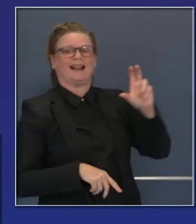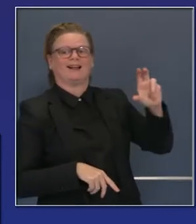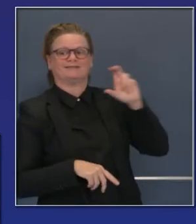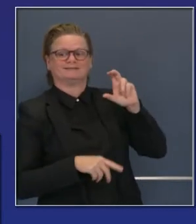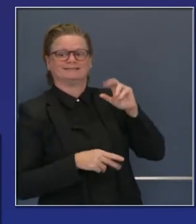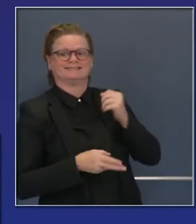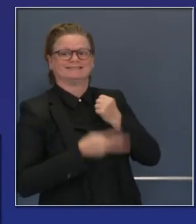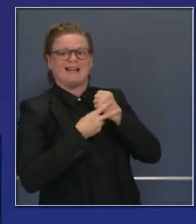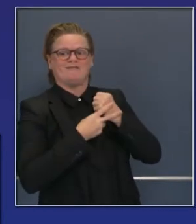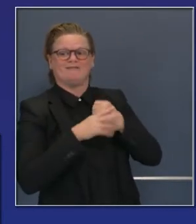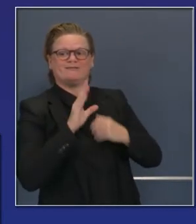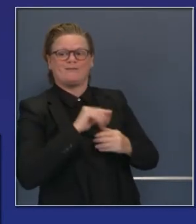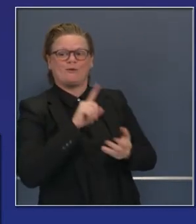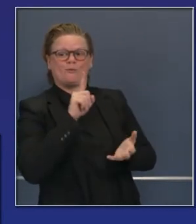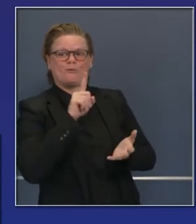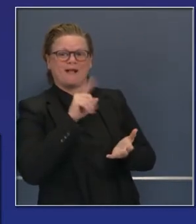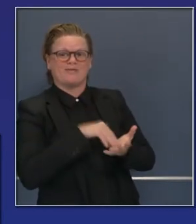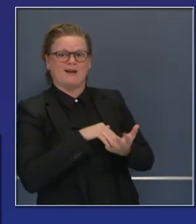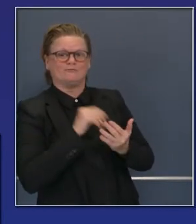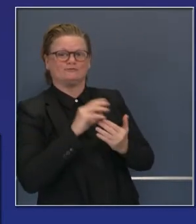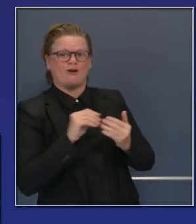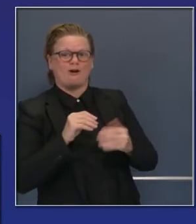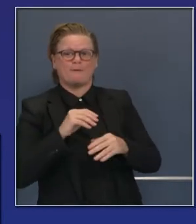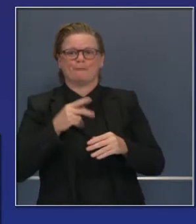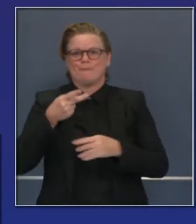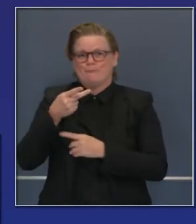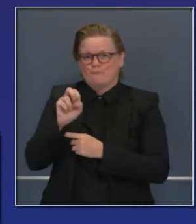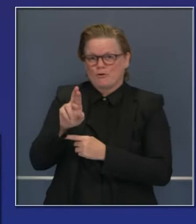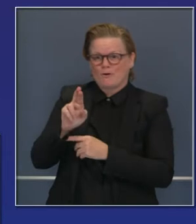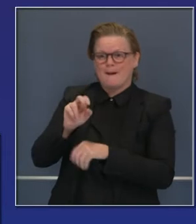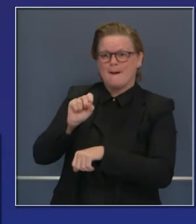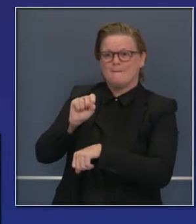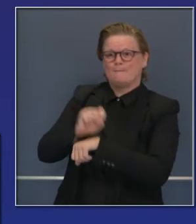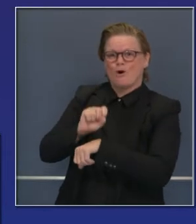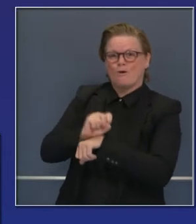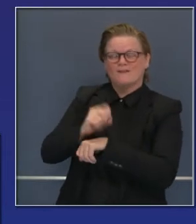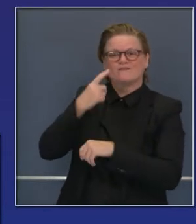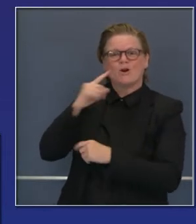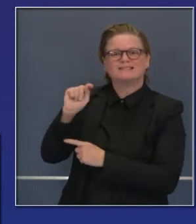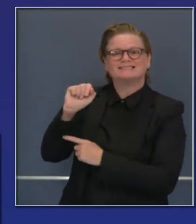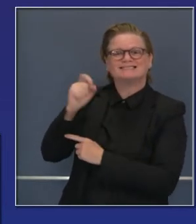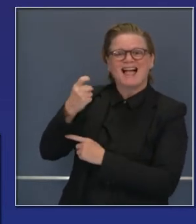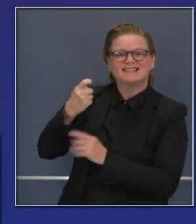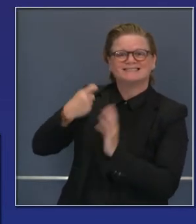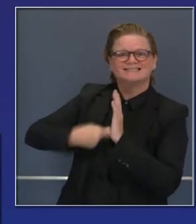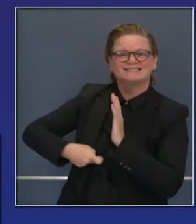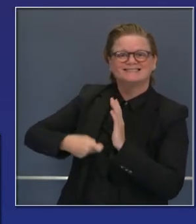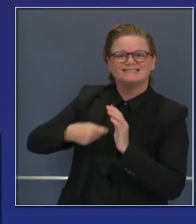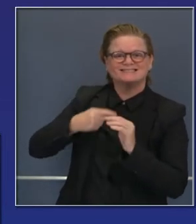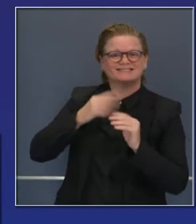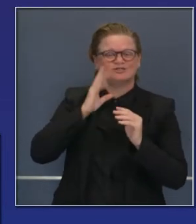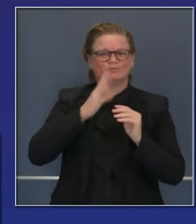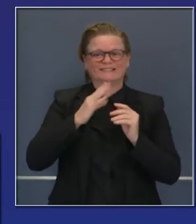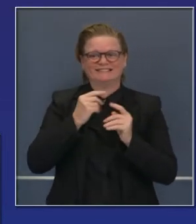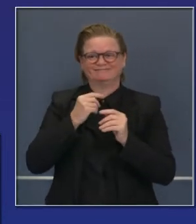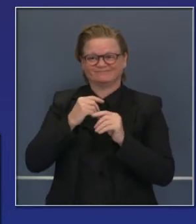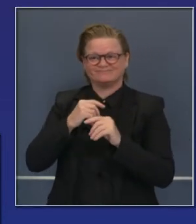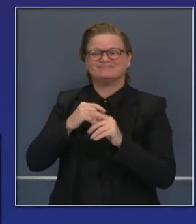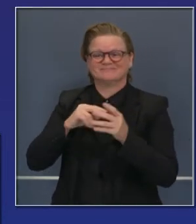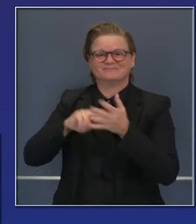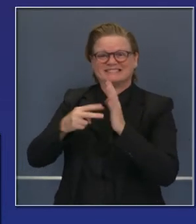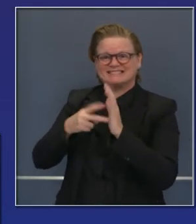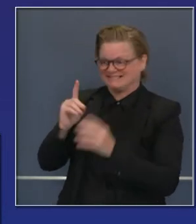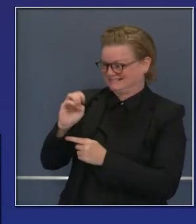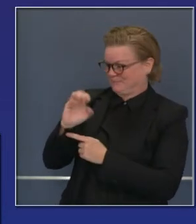o hasta 100 mil dólares para cualquier dueño de negocio. Mañana comienza este programa. Pueden ir a COVID19